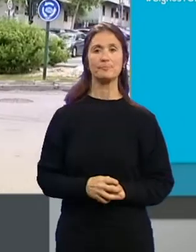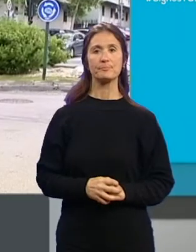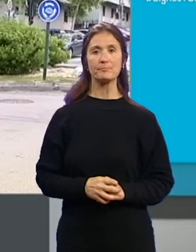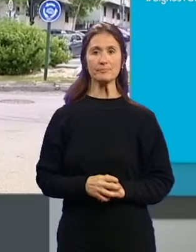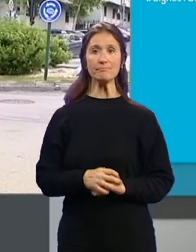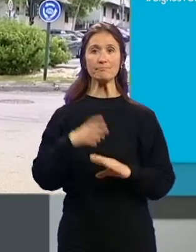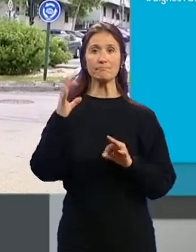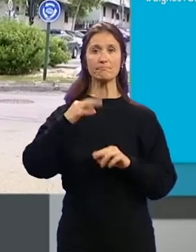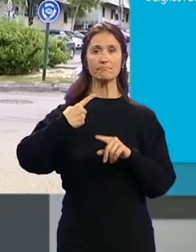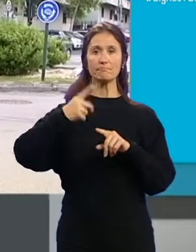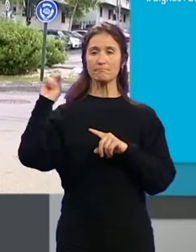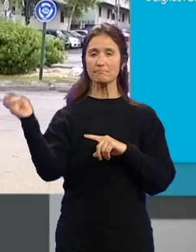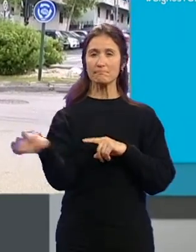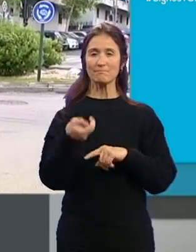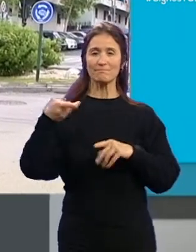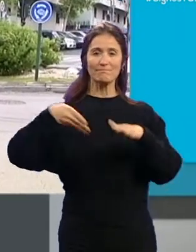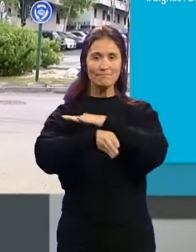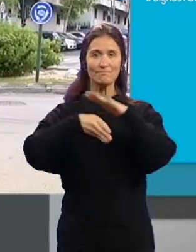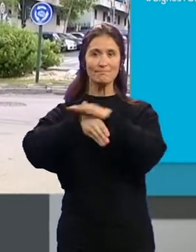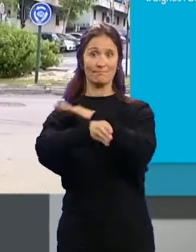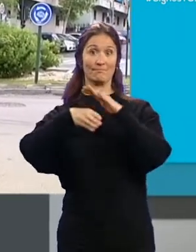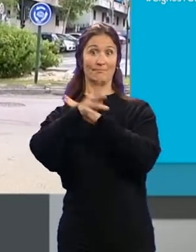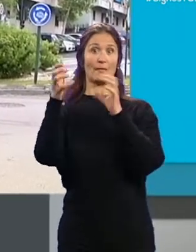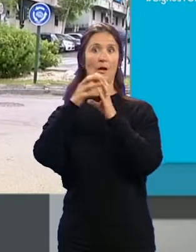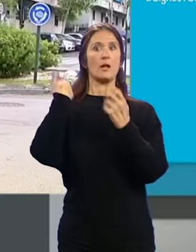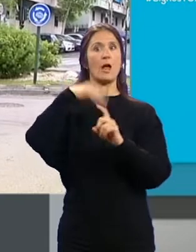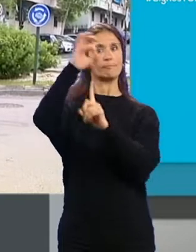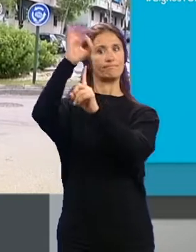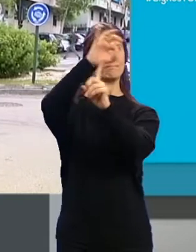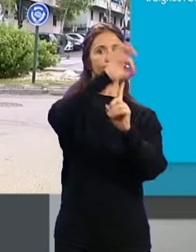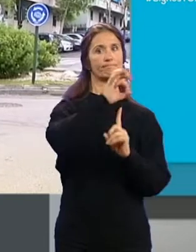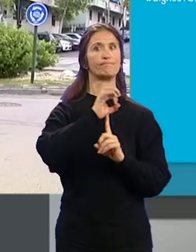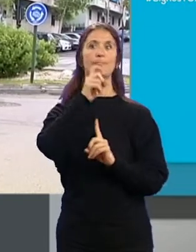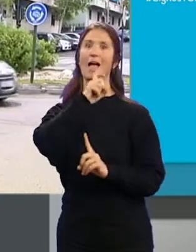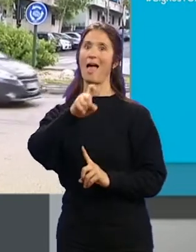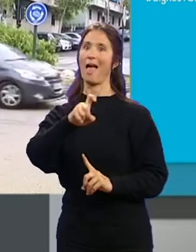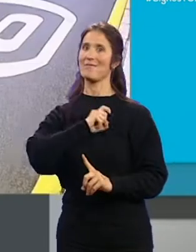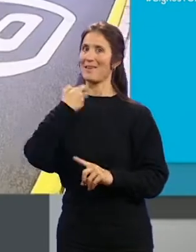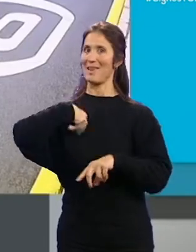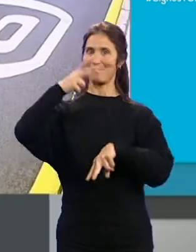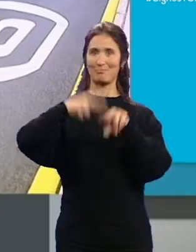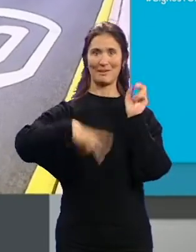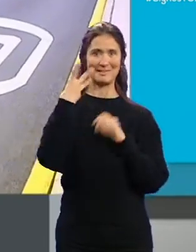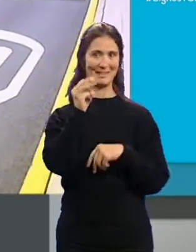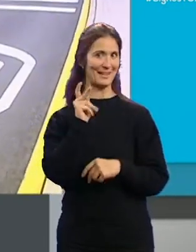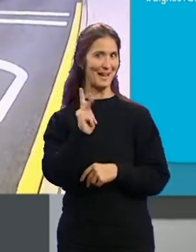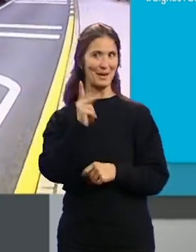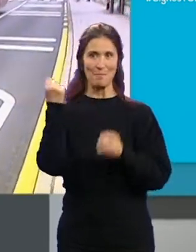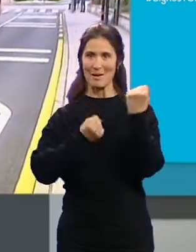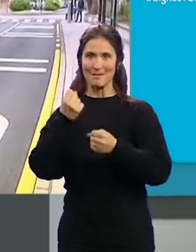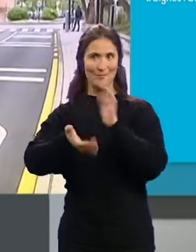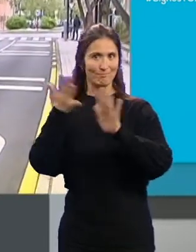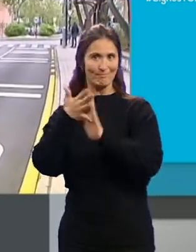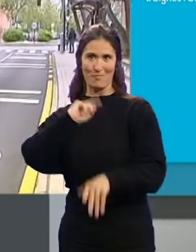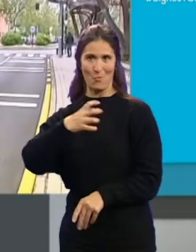Los diversos accesos a Granada ya disponen de señales indicativas... ...que informan sobre la limitación a 30 kilómetros hora a los vehículos que circulen por